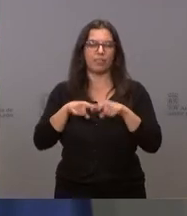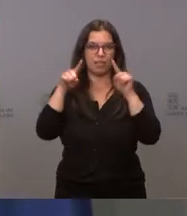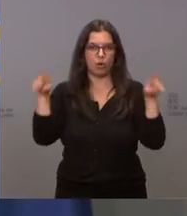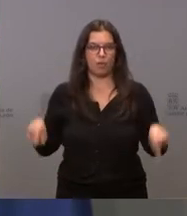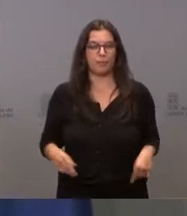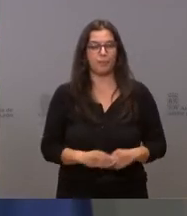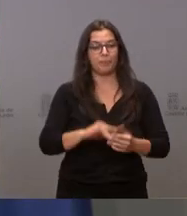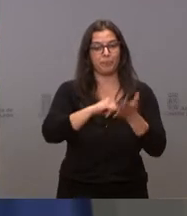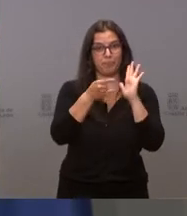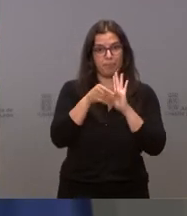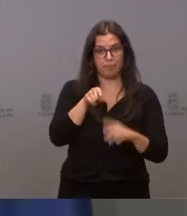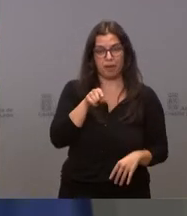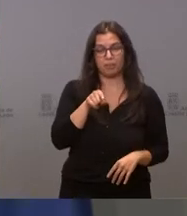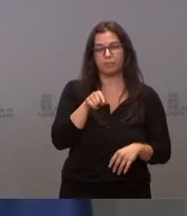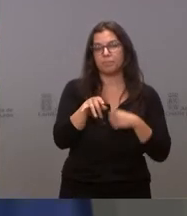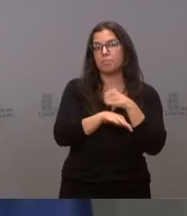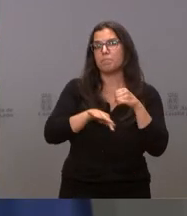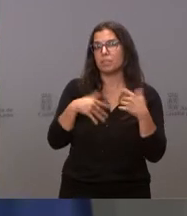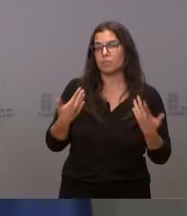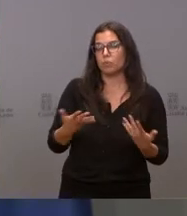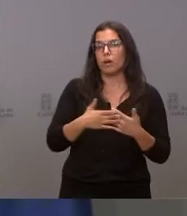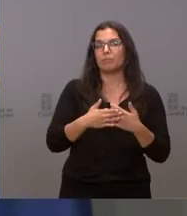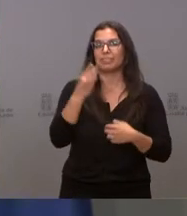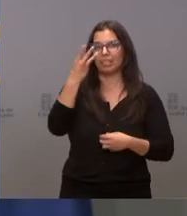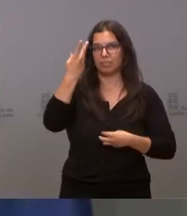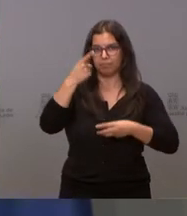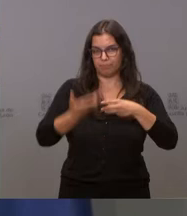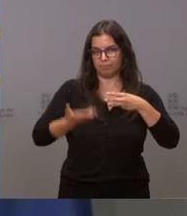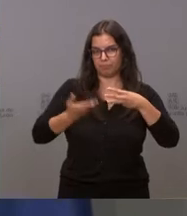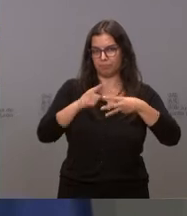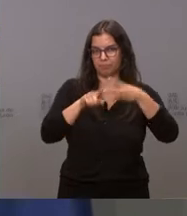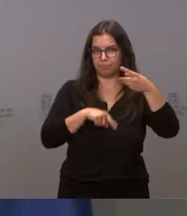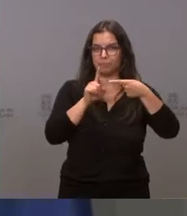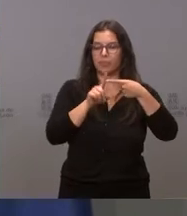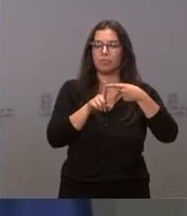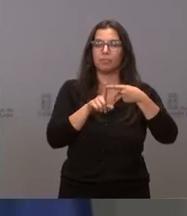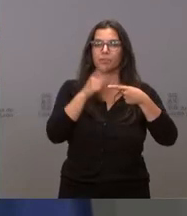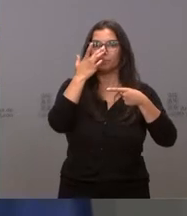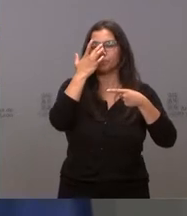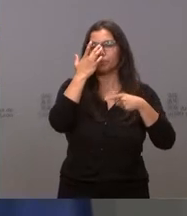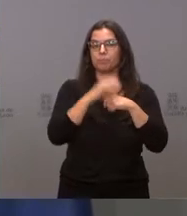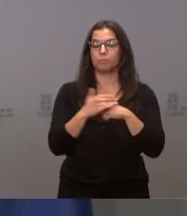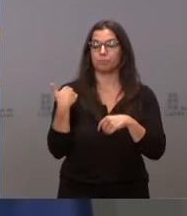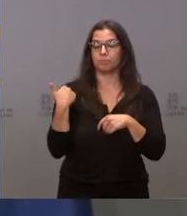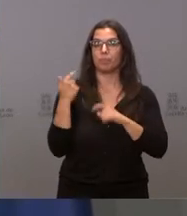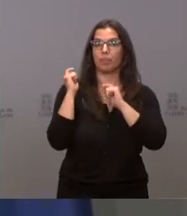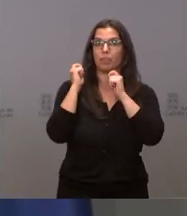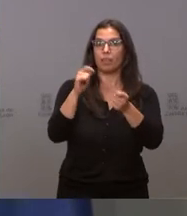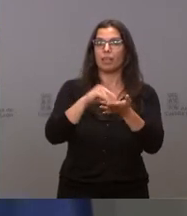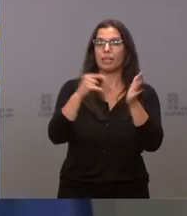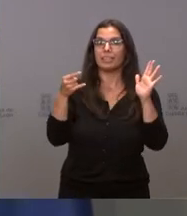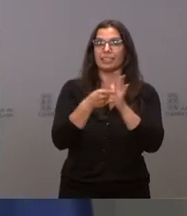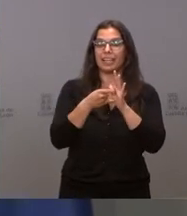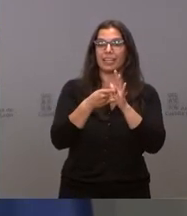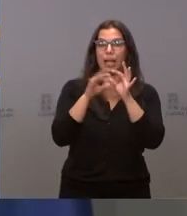se sustenta en tres elementos fundamentales. En primer lugar, la reciente declaración de la técnica del